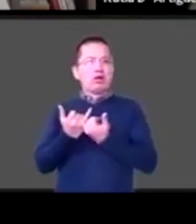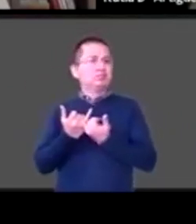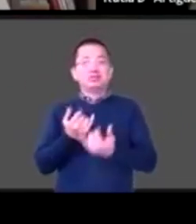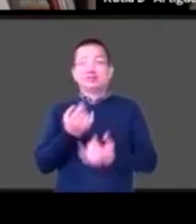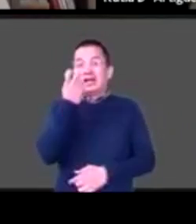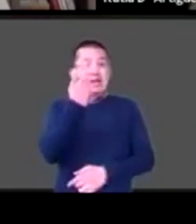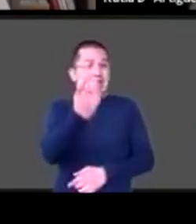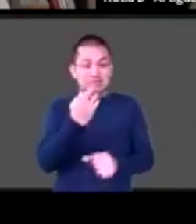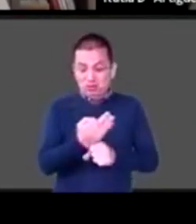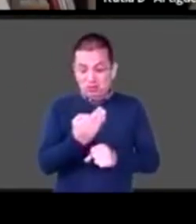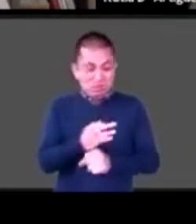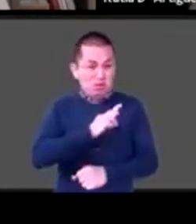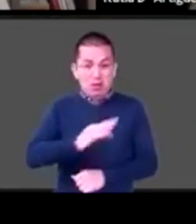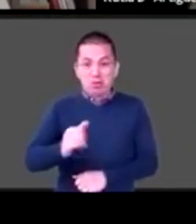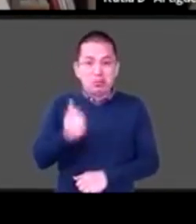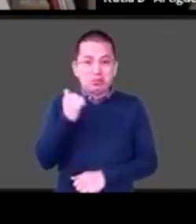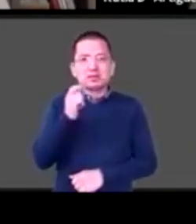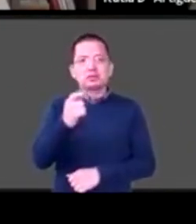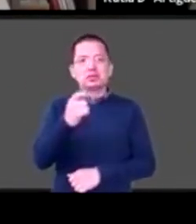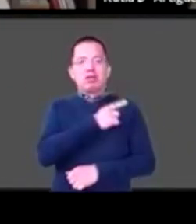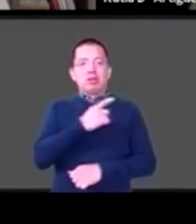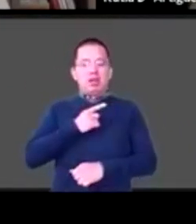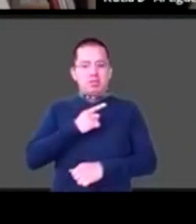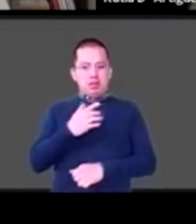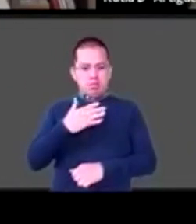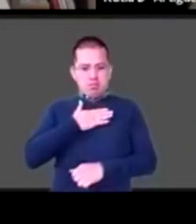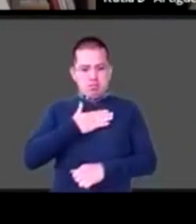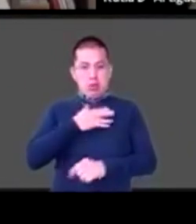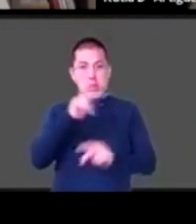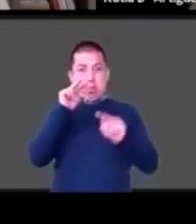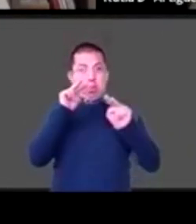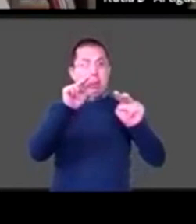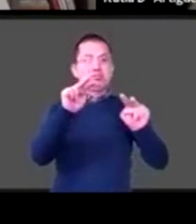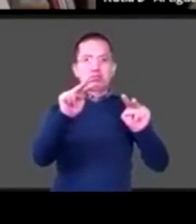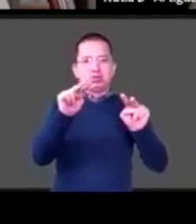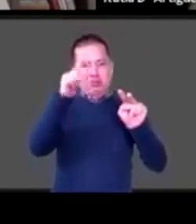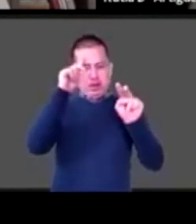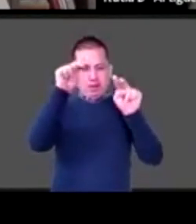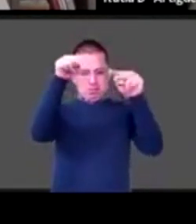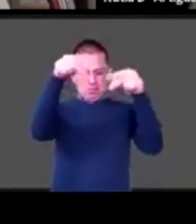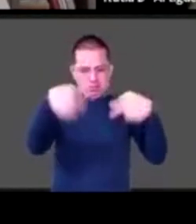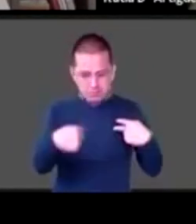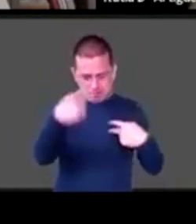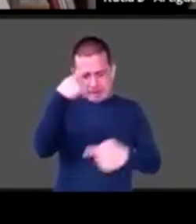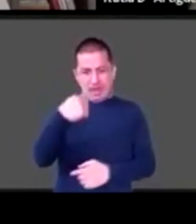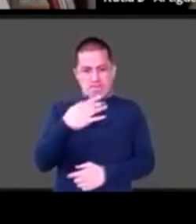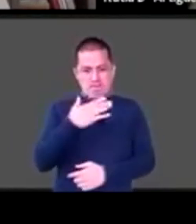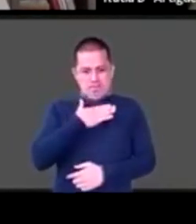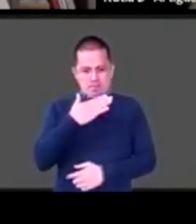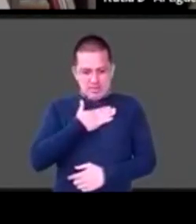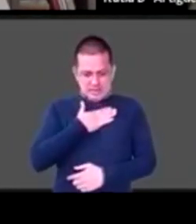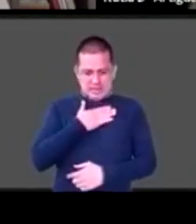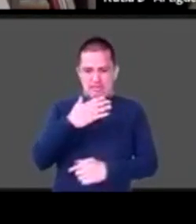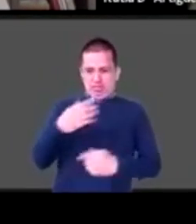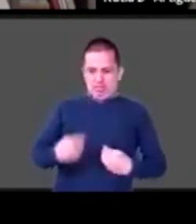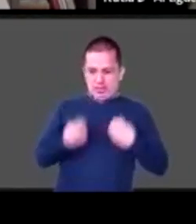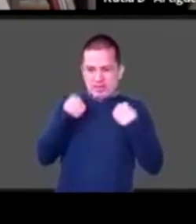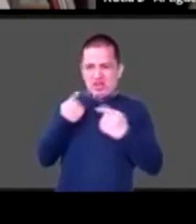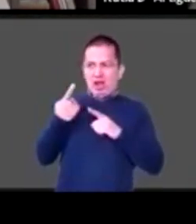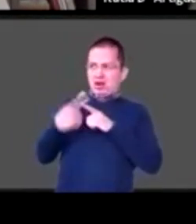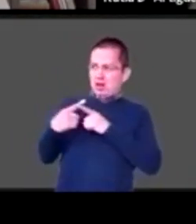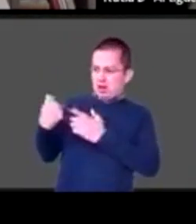es mirar y dirigir la cámara a esos heroísmos cotidianos